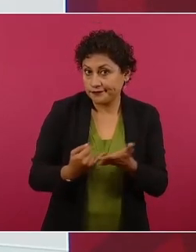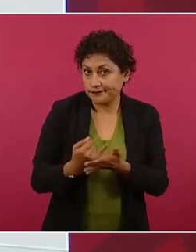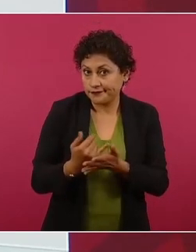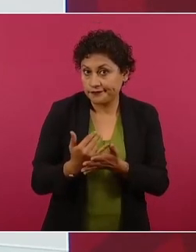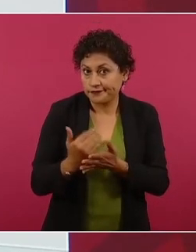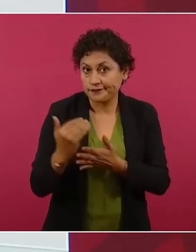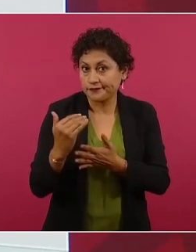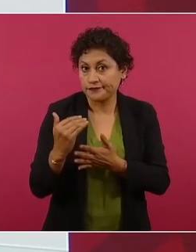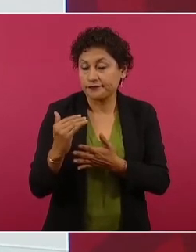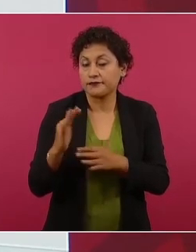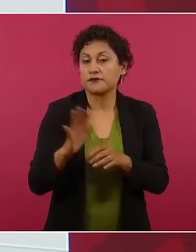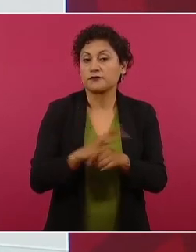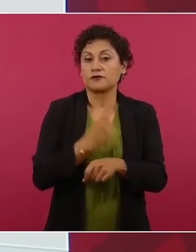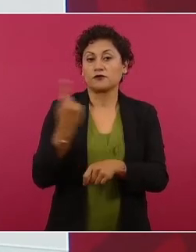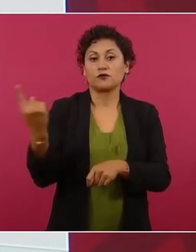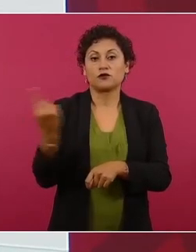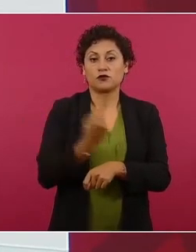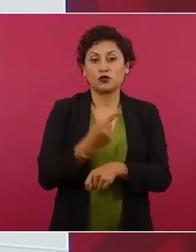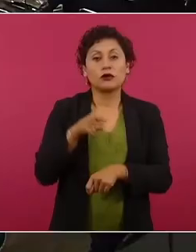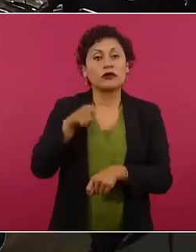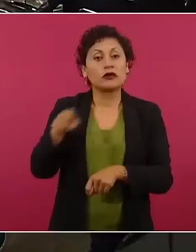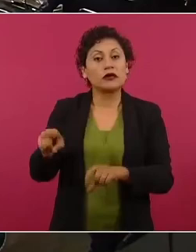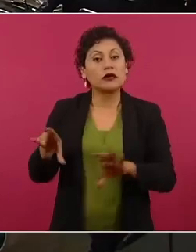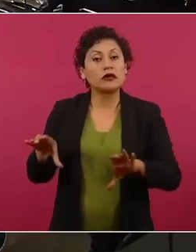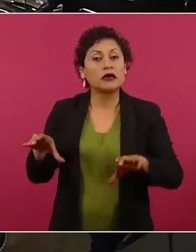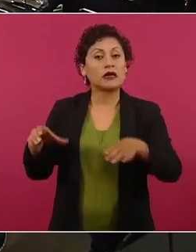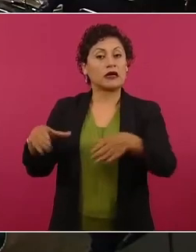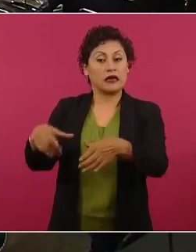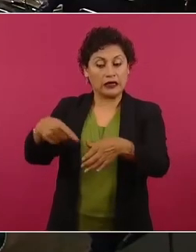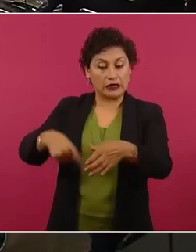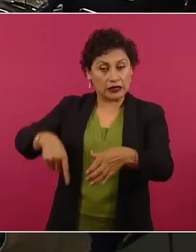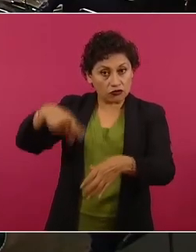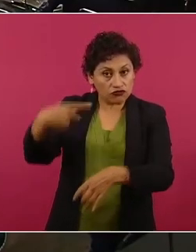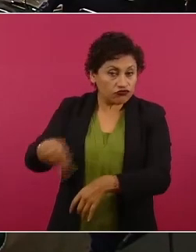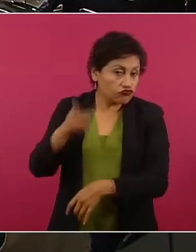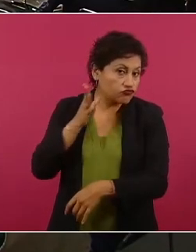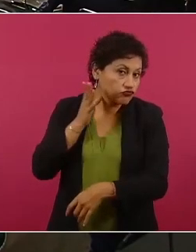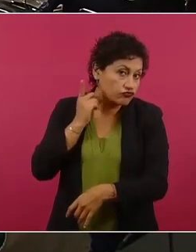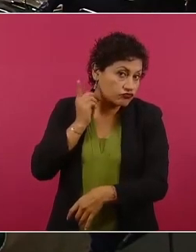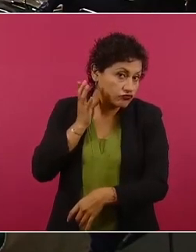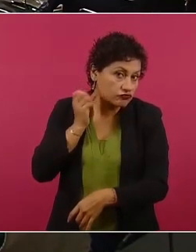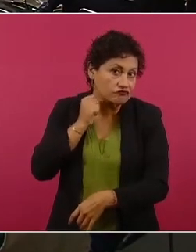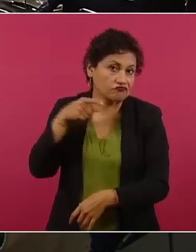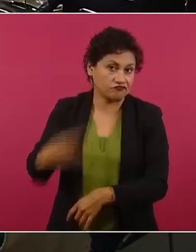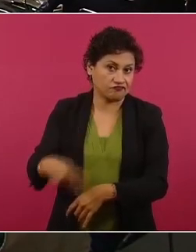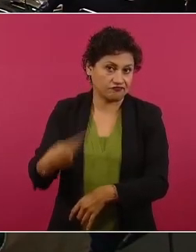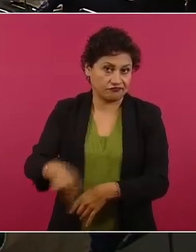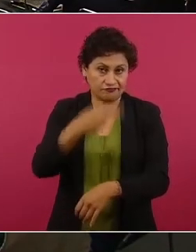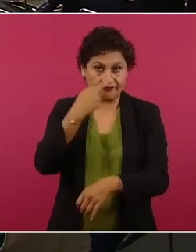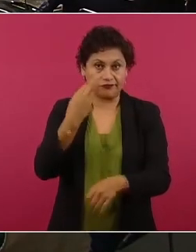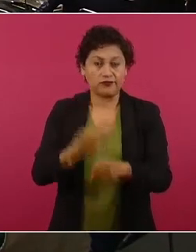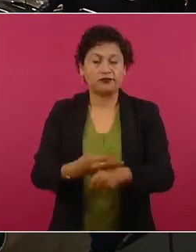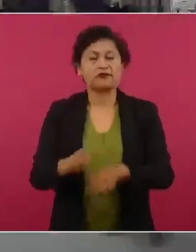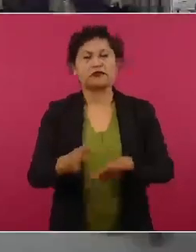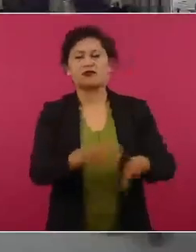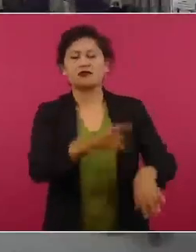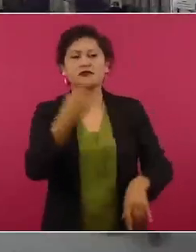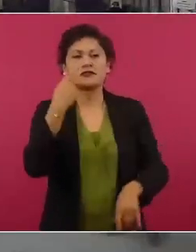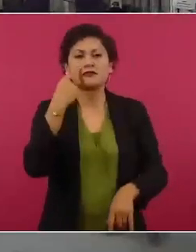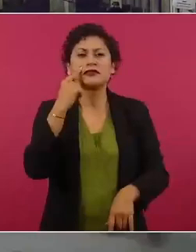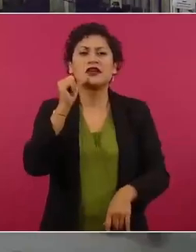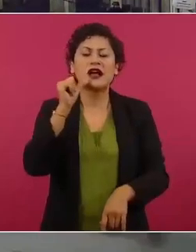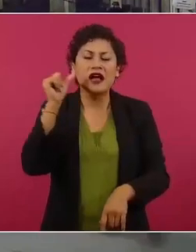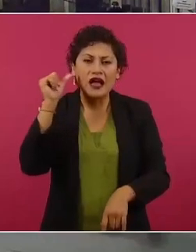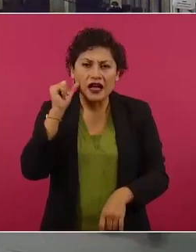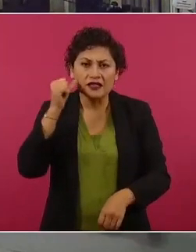al Congreso. Y de hecho, parte de los argumentos que dieron estos ministros, ministras, que ayer hablaron, pues fue eso.